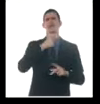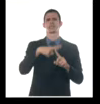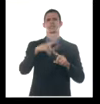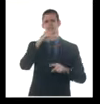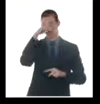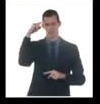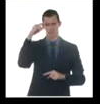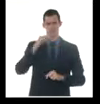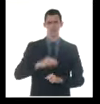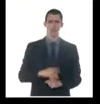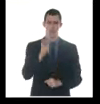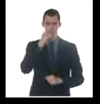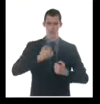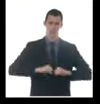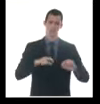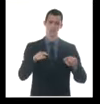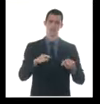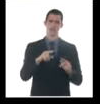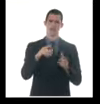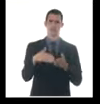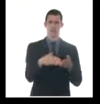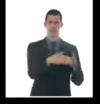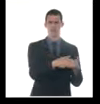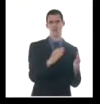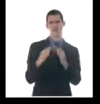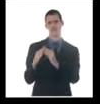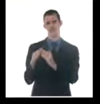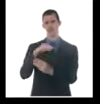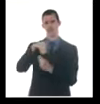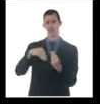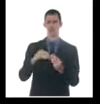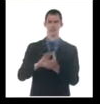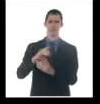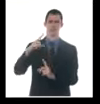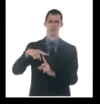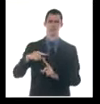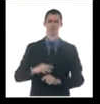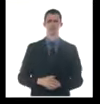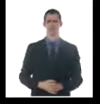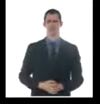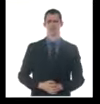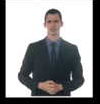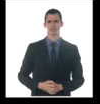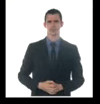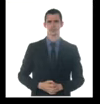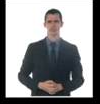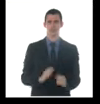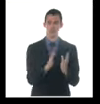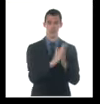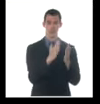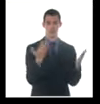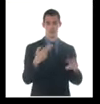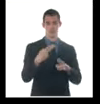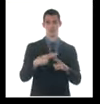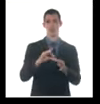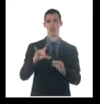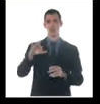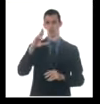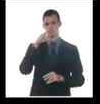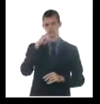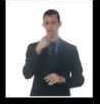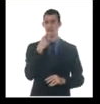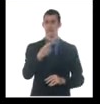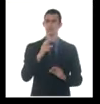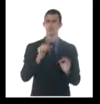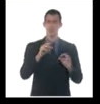natural de Grama y residente en el municipio de Matanzas. El periódico Girón informa que su cuerpo fue rescatado